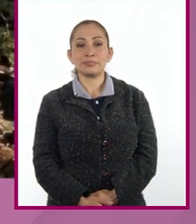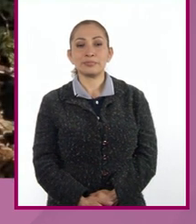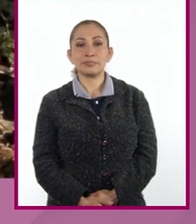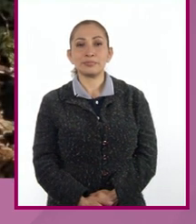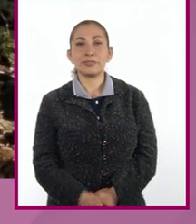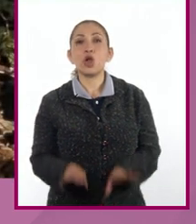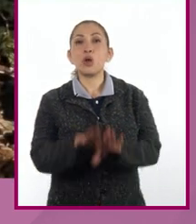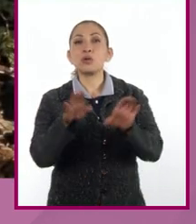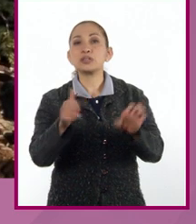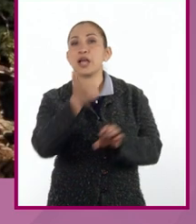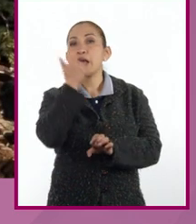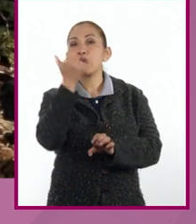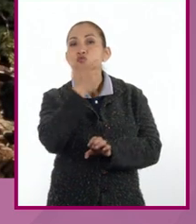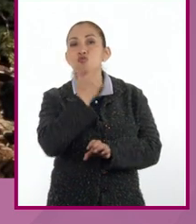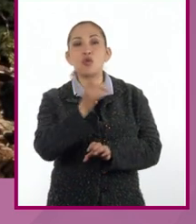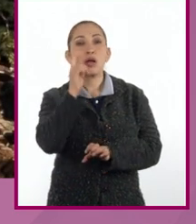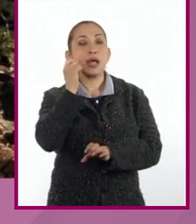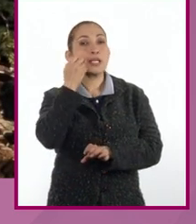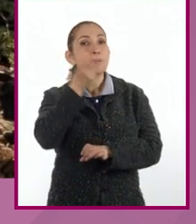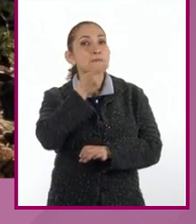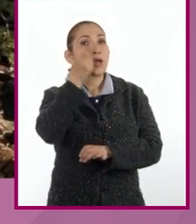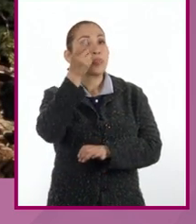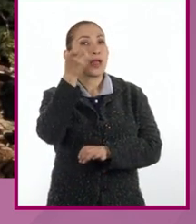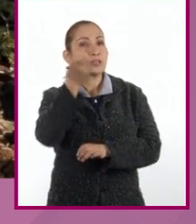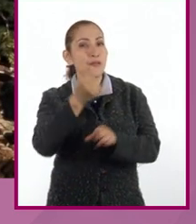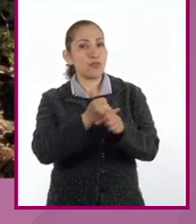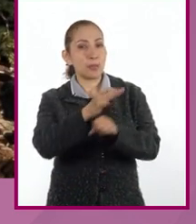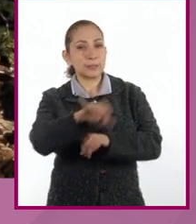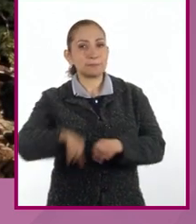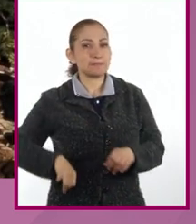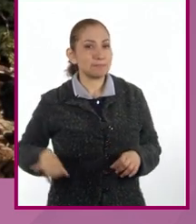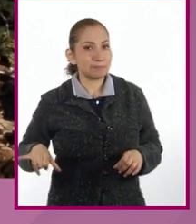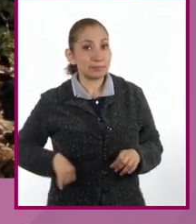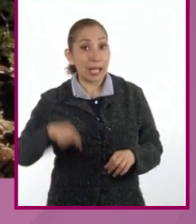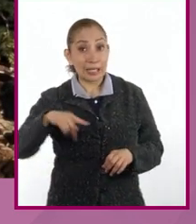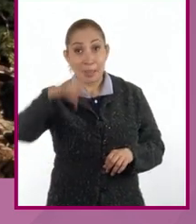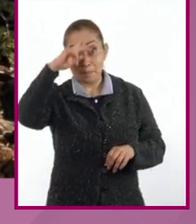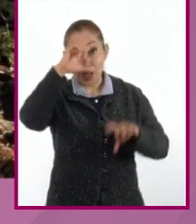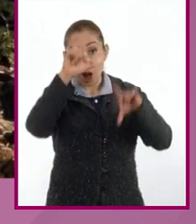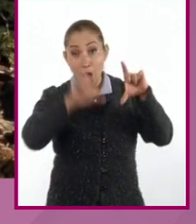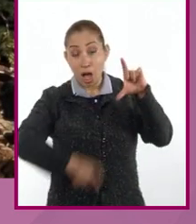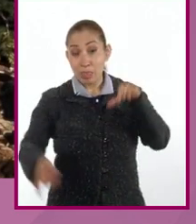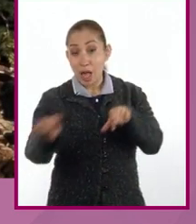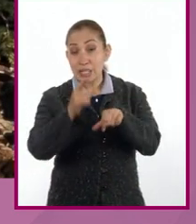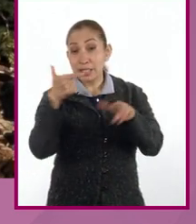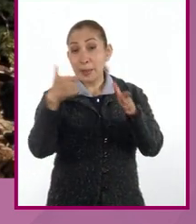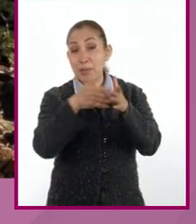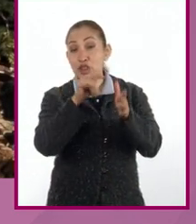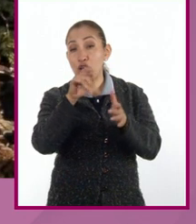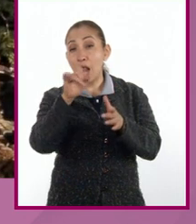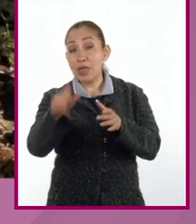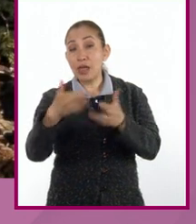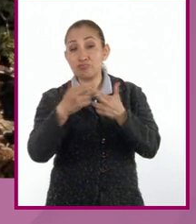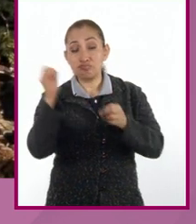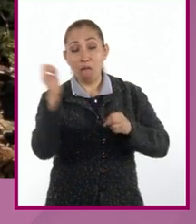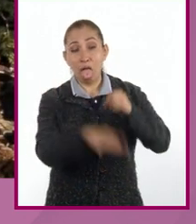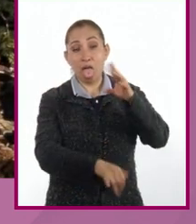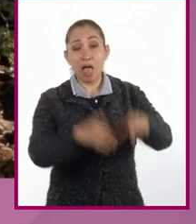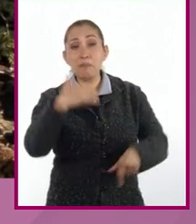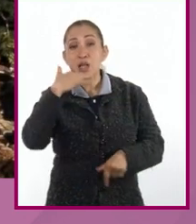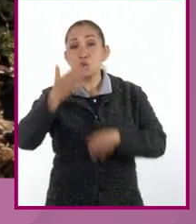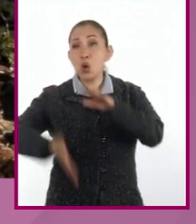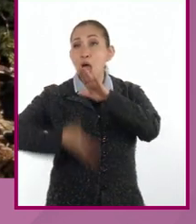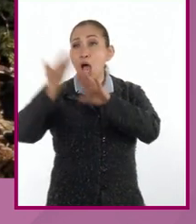¿Cómo están alumnas y alumnos? Quiero compartirles estos datos interesantes. En el país, se generan cada día 7000 toneladas de residuos de construcción y